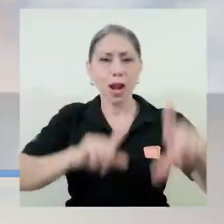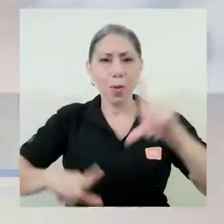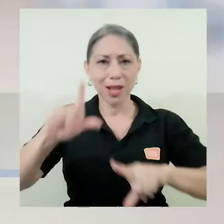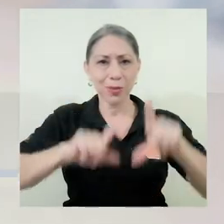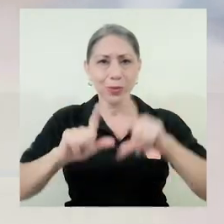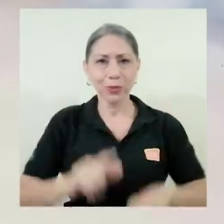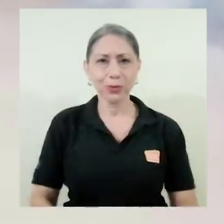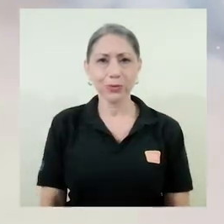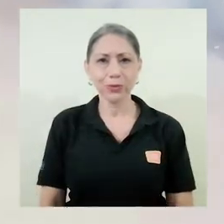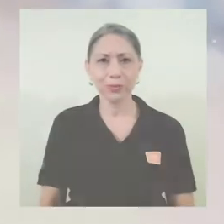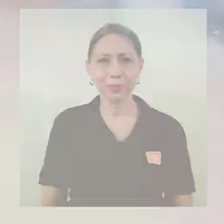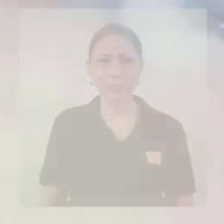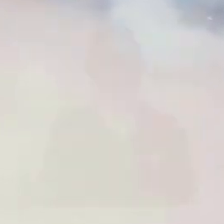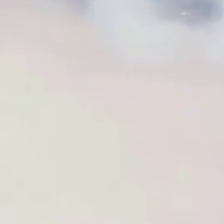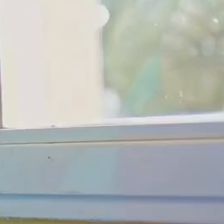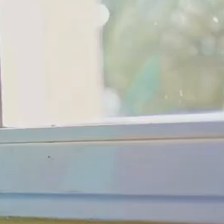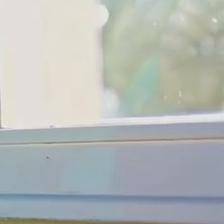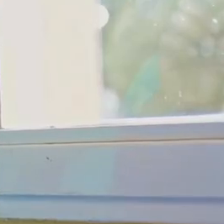laboratorios.